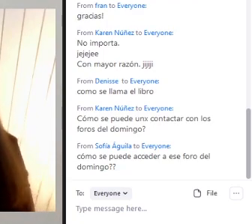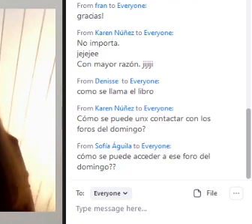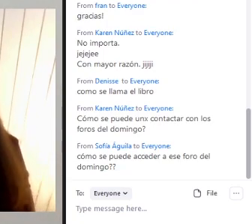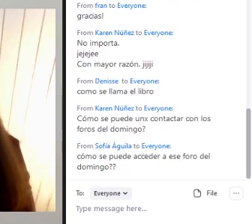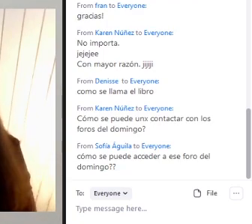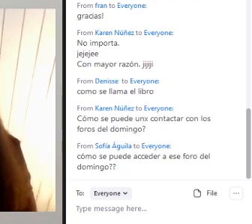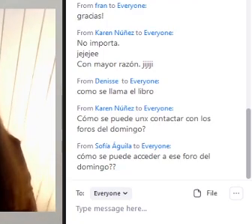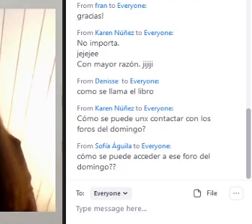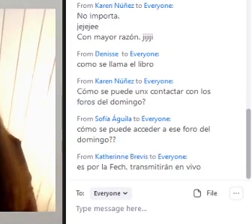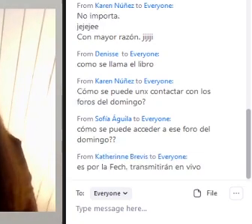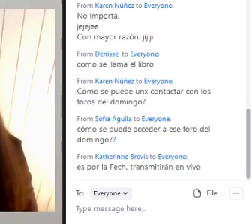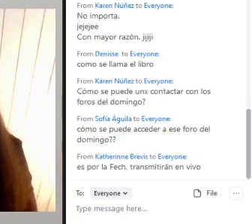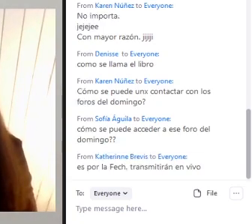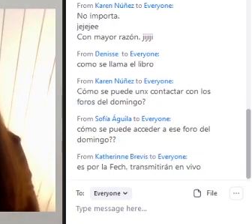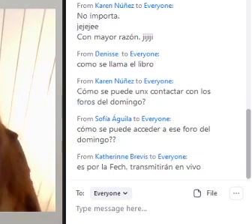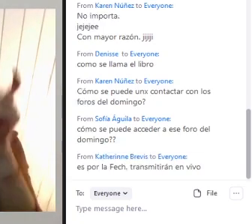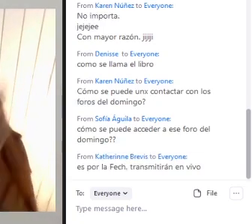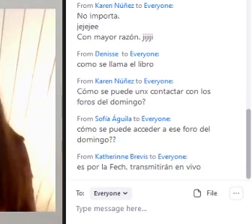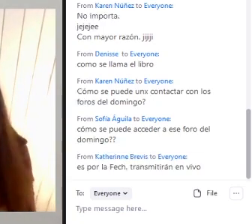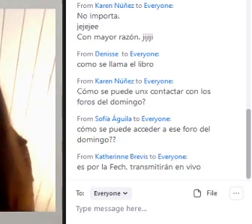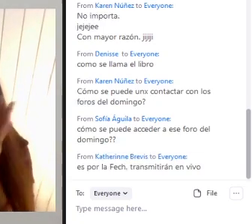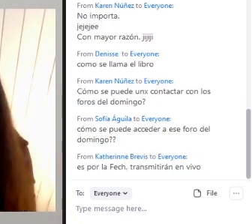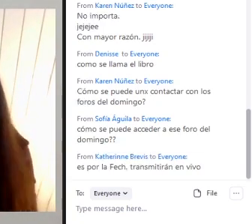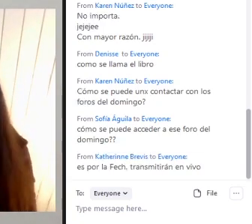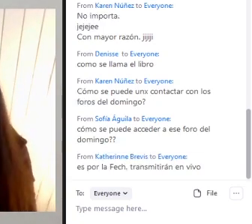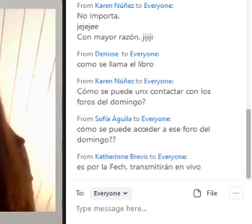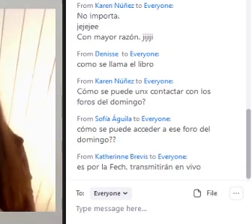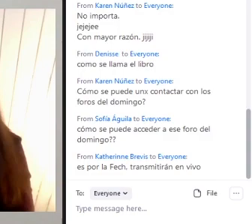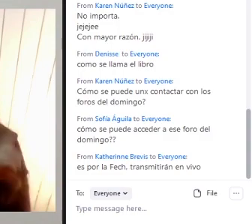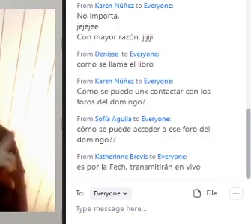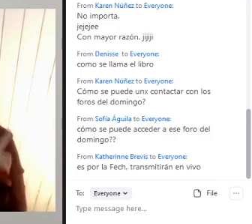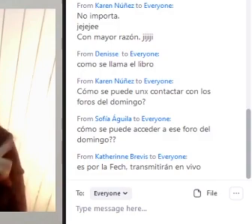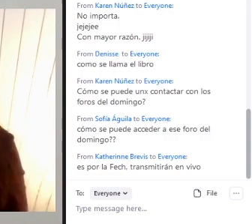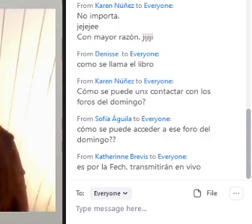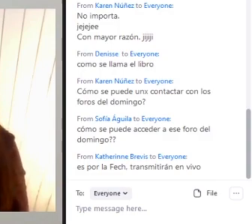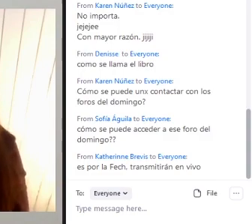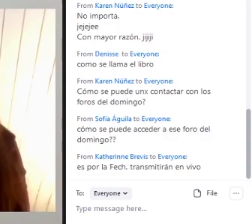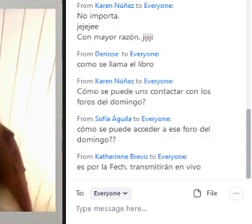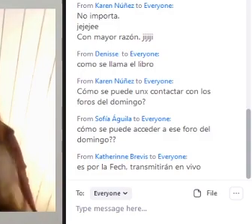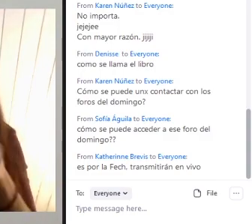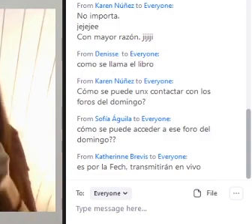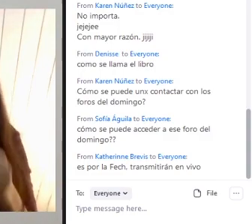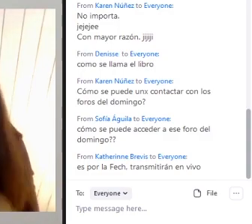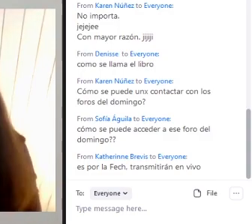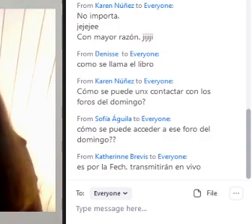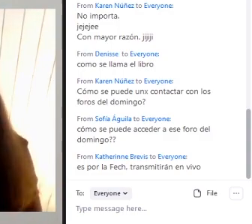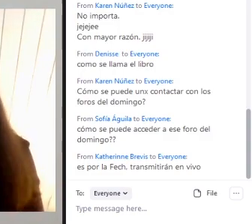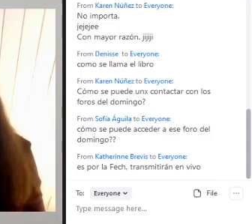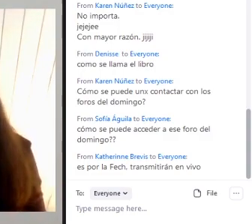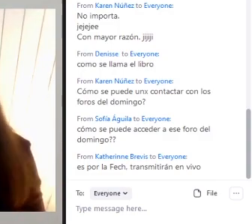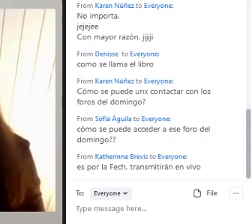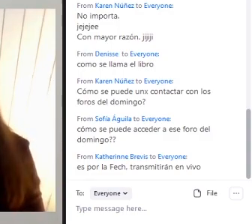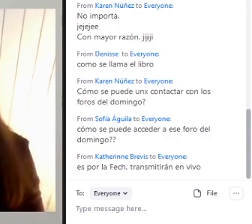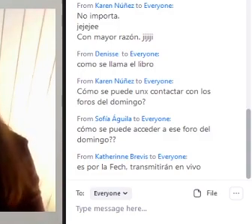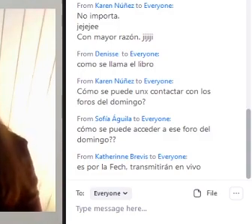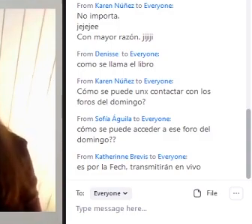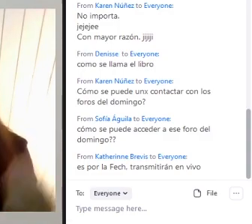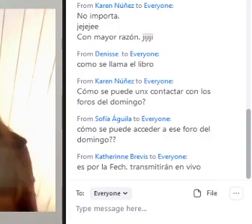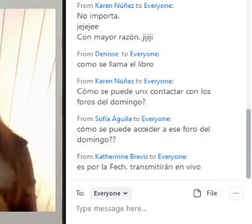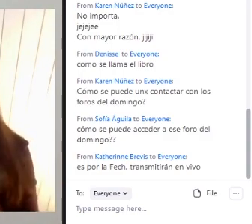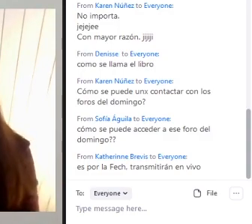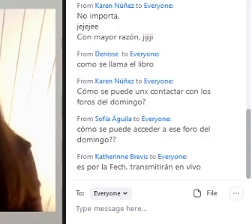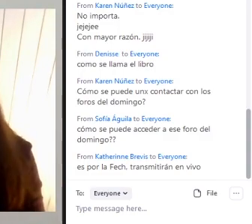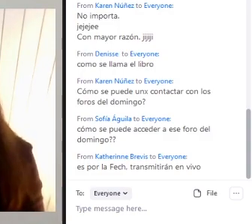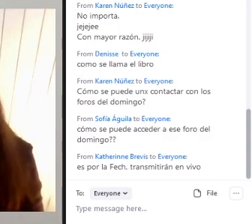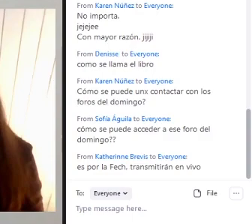En Argentina Era la decana Que sean tan secas Y que tengan tan claro En el fondo Los cambios en la educación Que ellas también quieren Y cómo ellas se preguntan De cómo le han